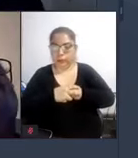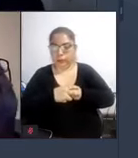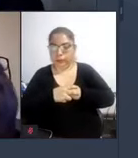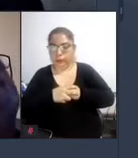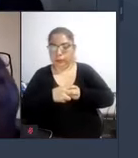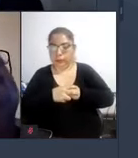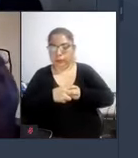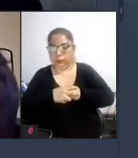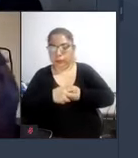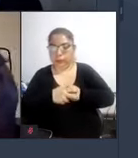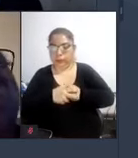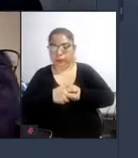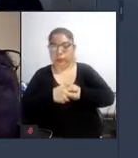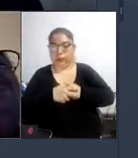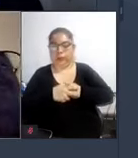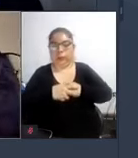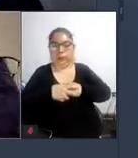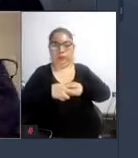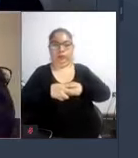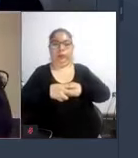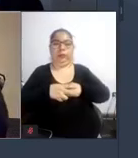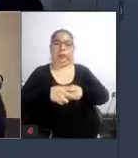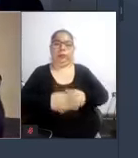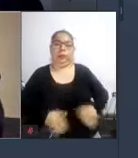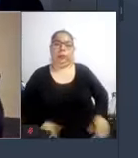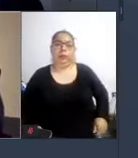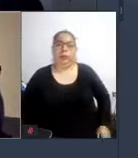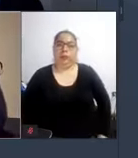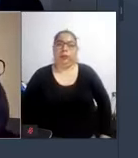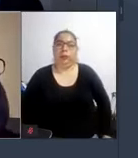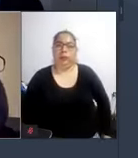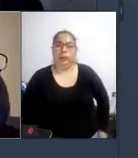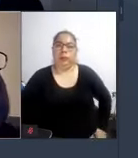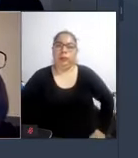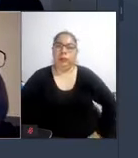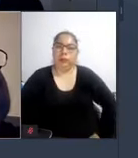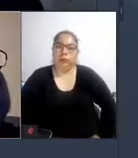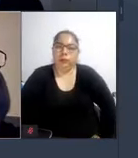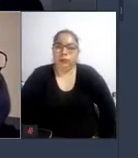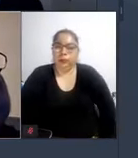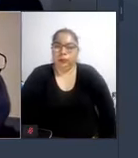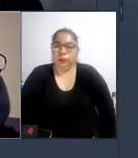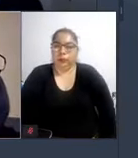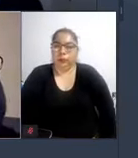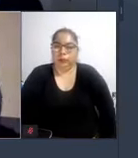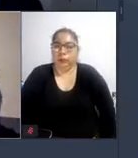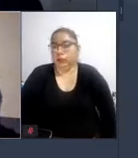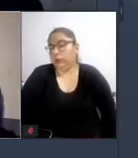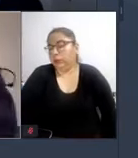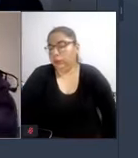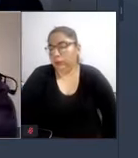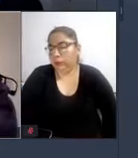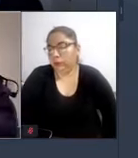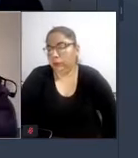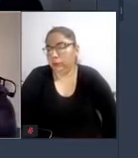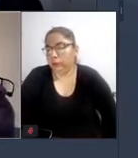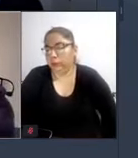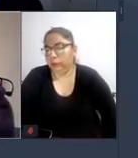yo no sé una que es que es que